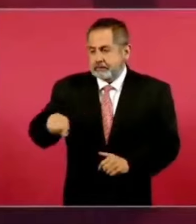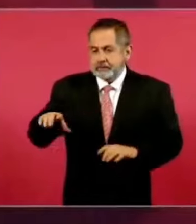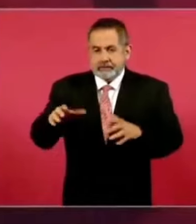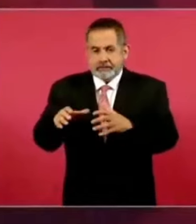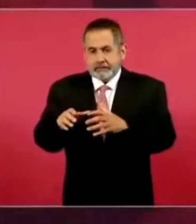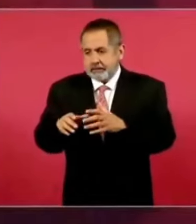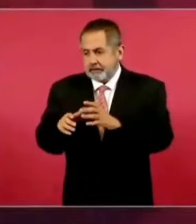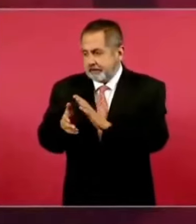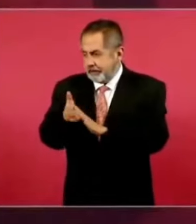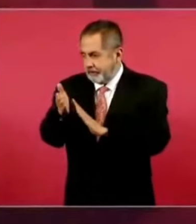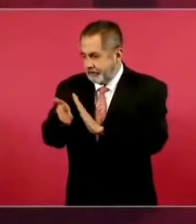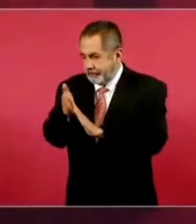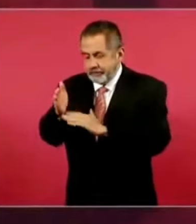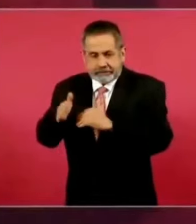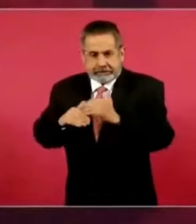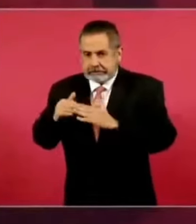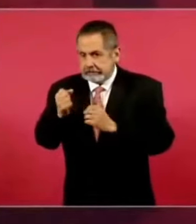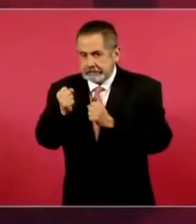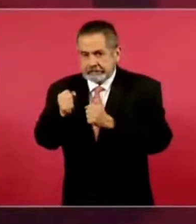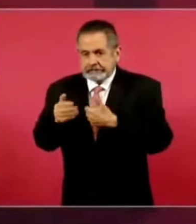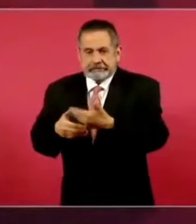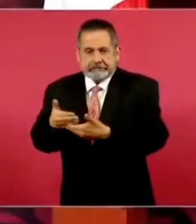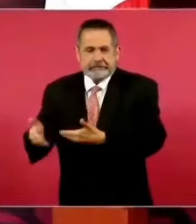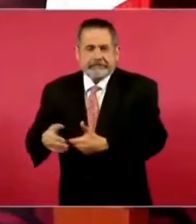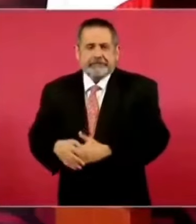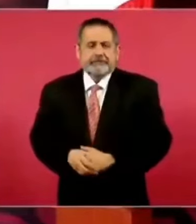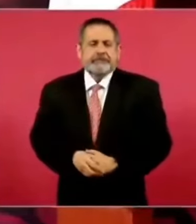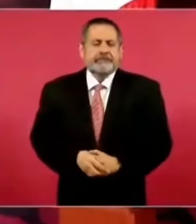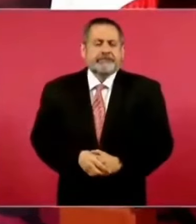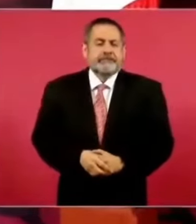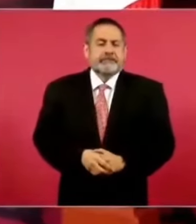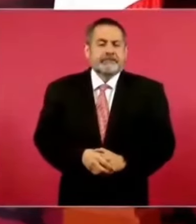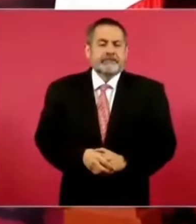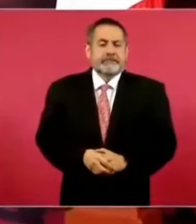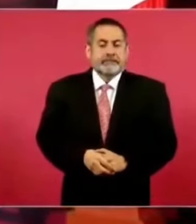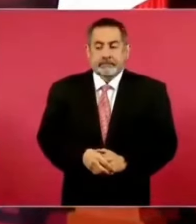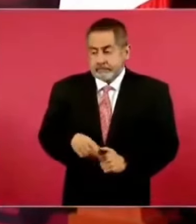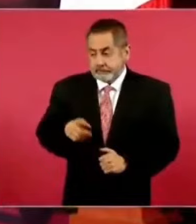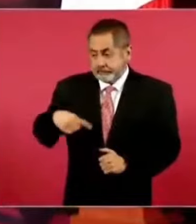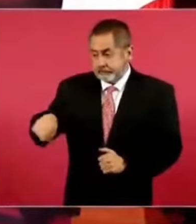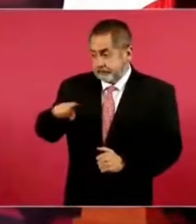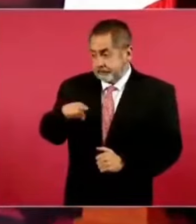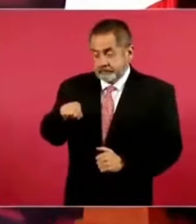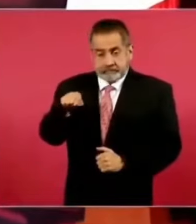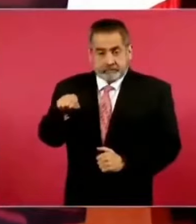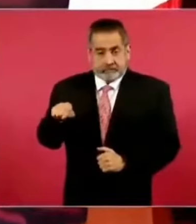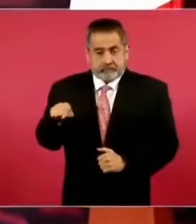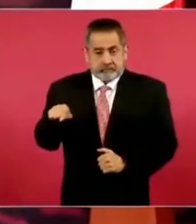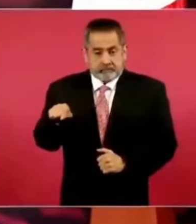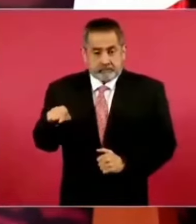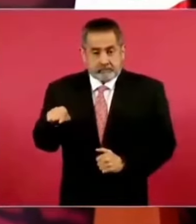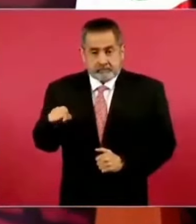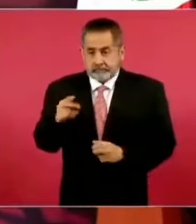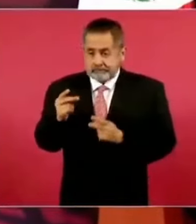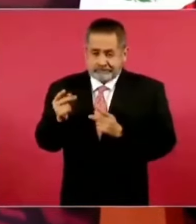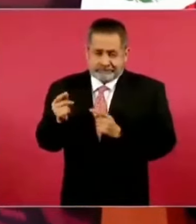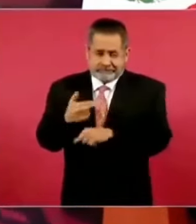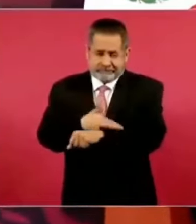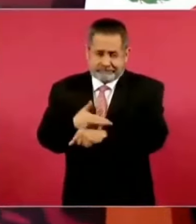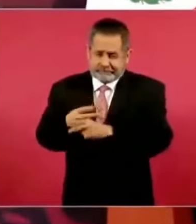porque se tienen que apurar,